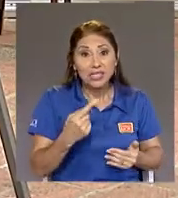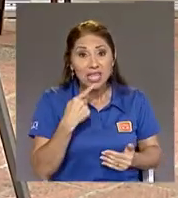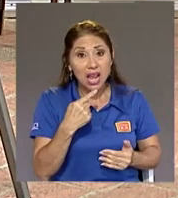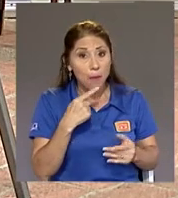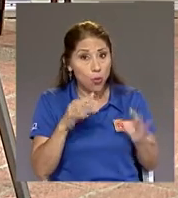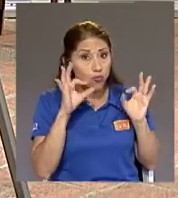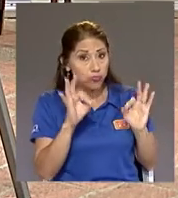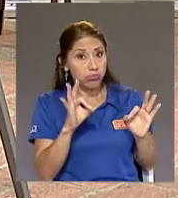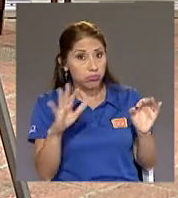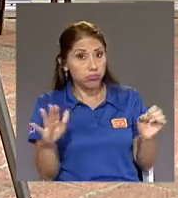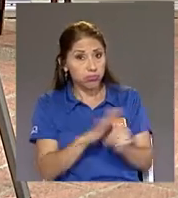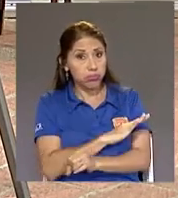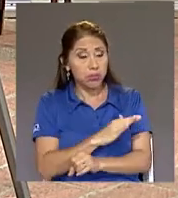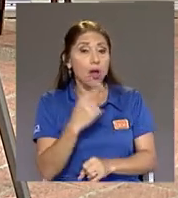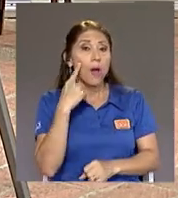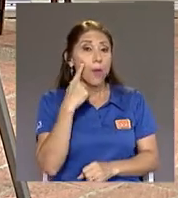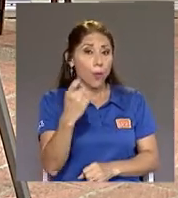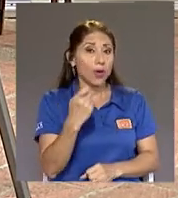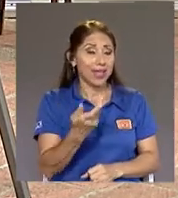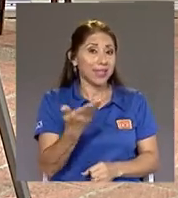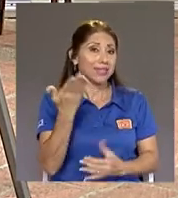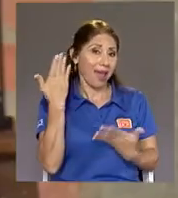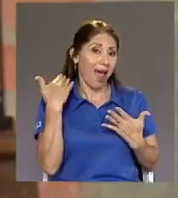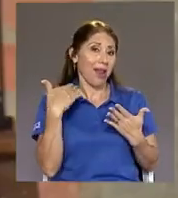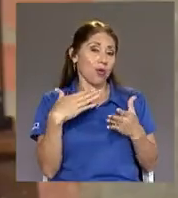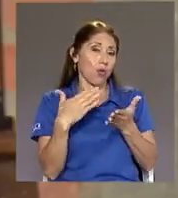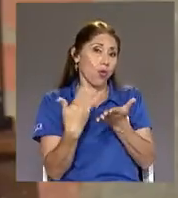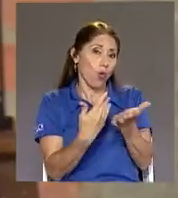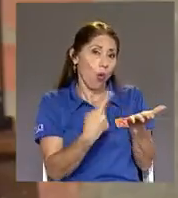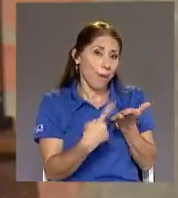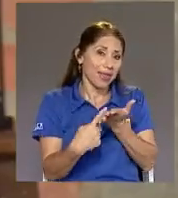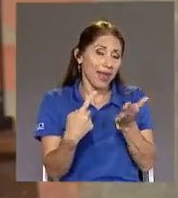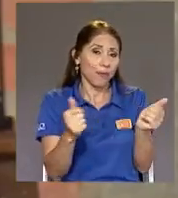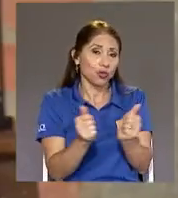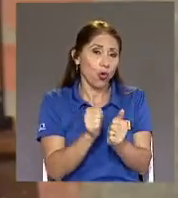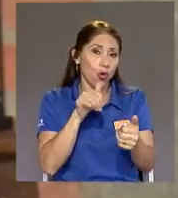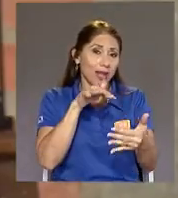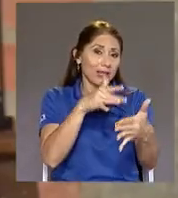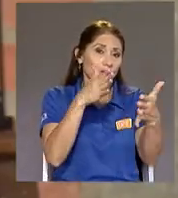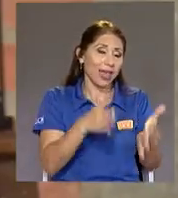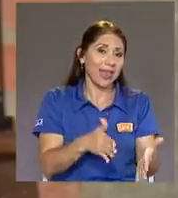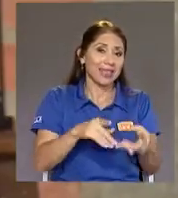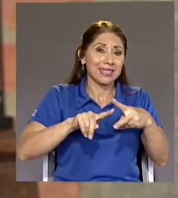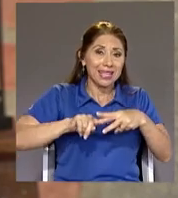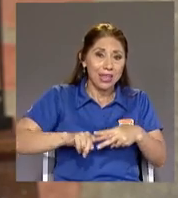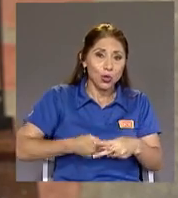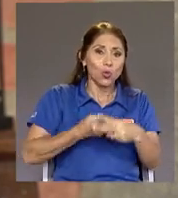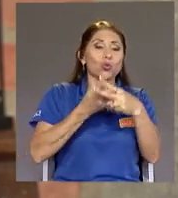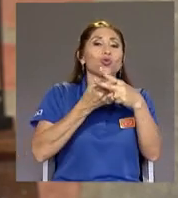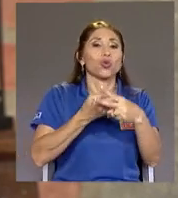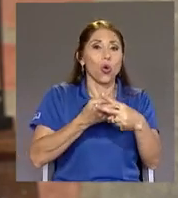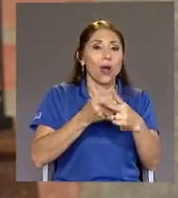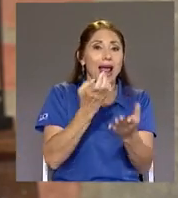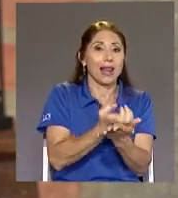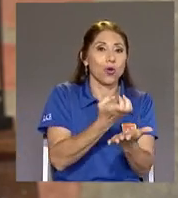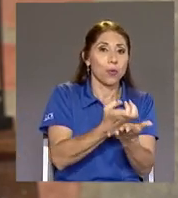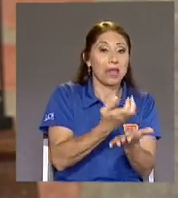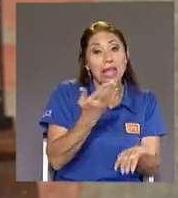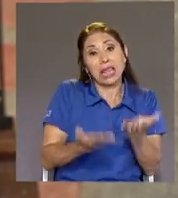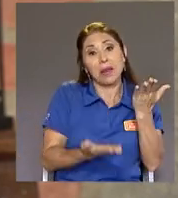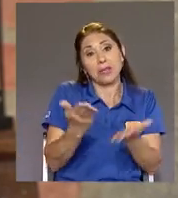Porque lo comentamos Con los estudiantes De introducción Y puede ser Que algún estudiante De introducción Esté viendo el programa El